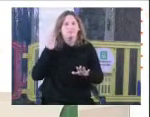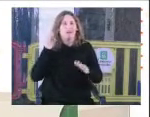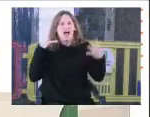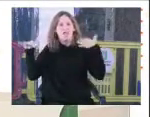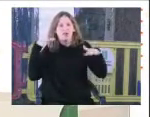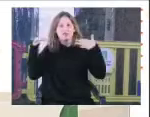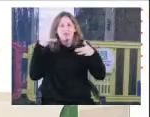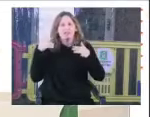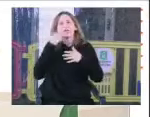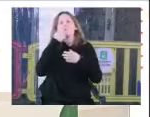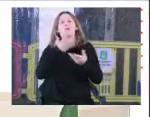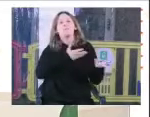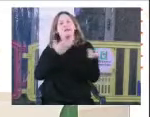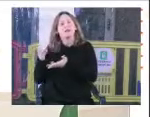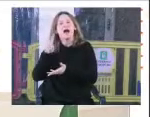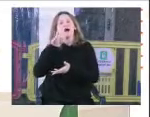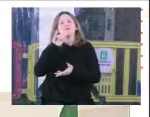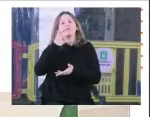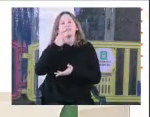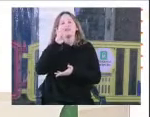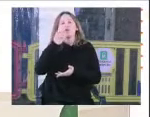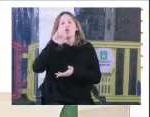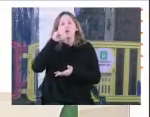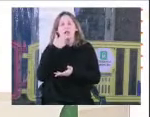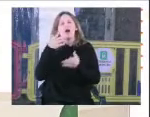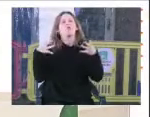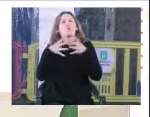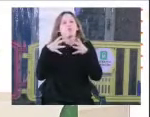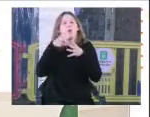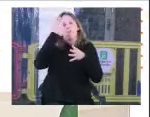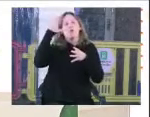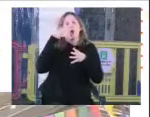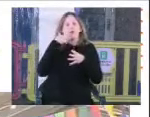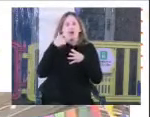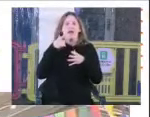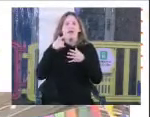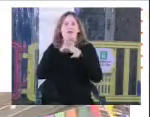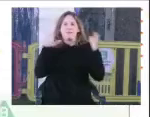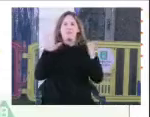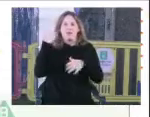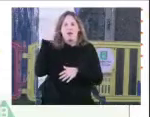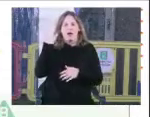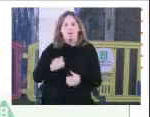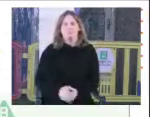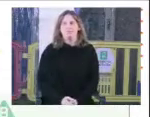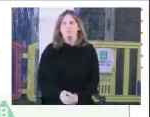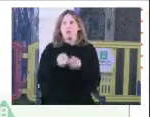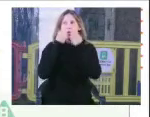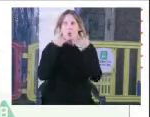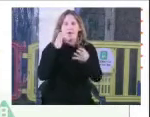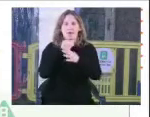histórico, le damos la bienvenida ahora a Victoria Sequeira del colectivo Memoria en Libertad. Hola, buenas